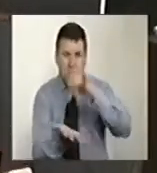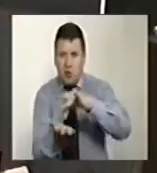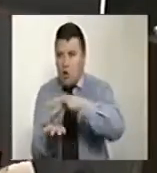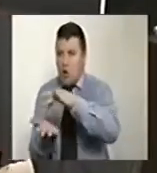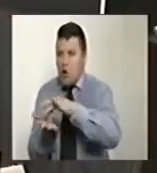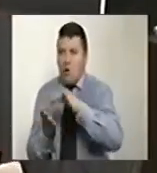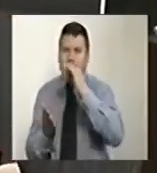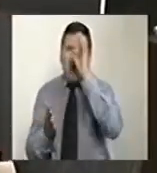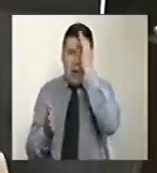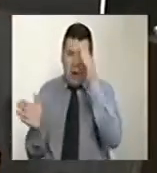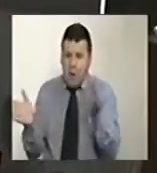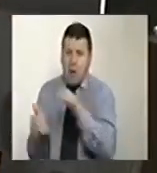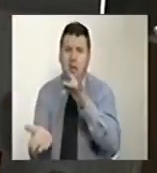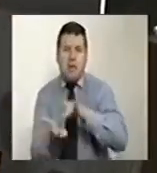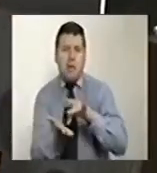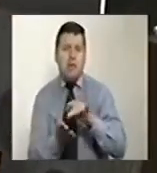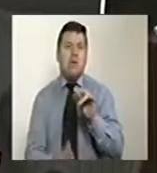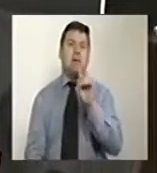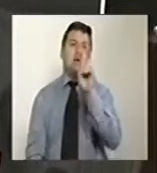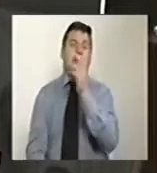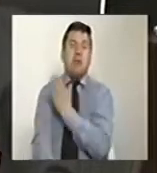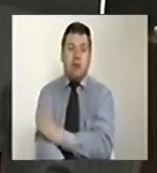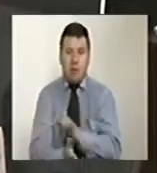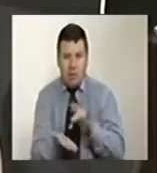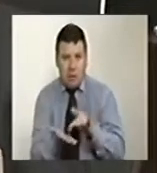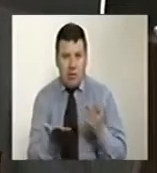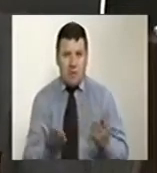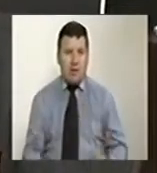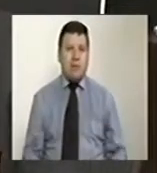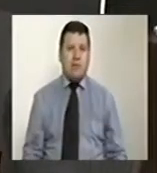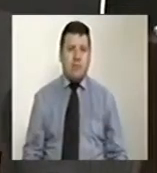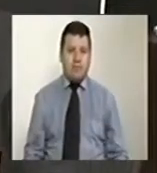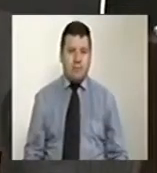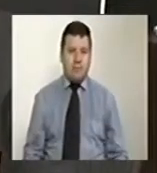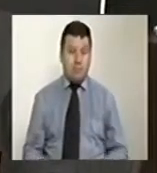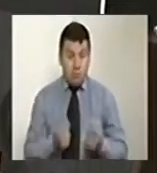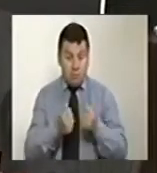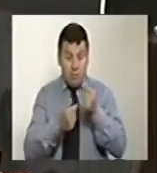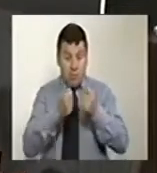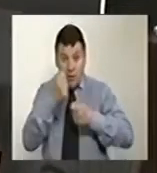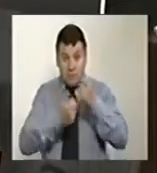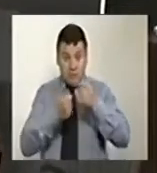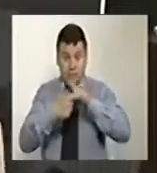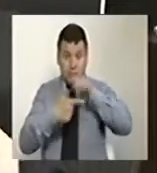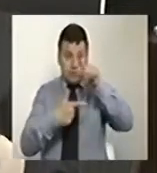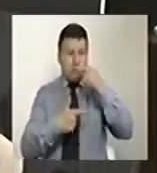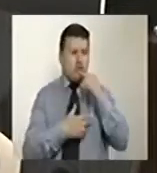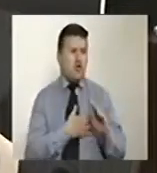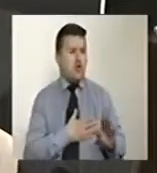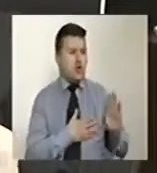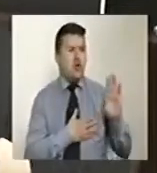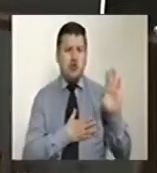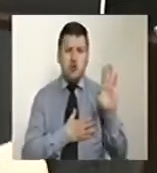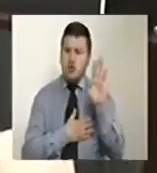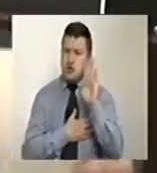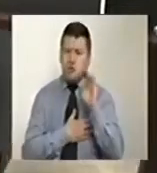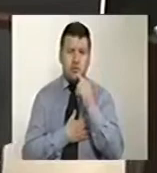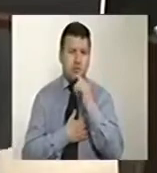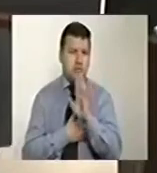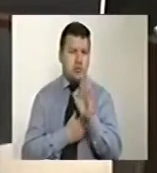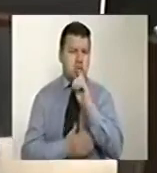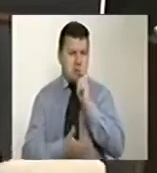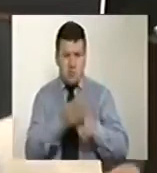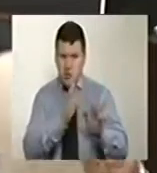y clínicas que hoy superan los 7 billones. La economía que había prometido que no habría